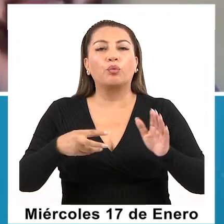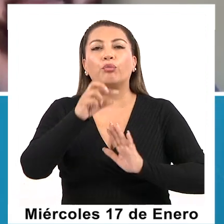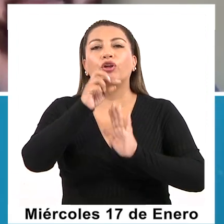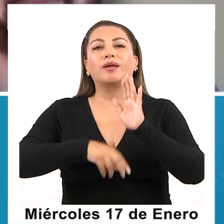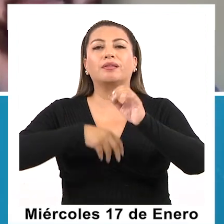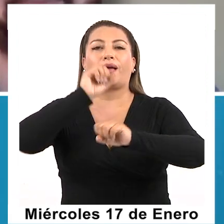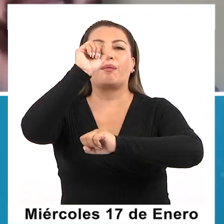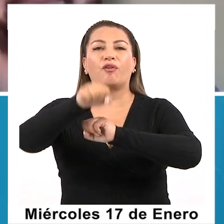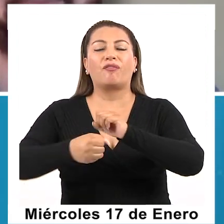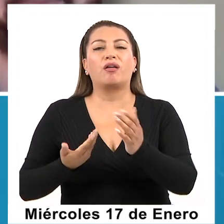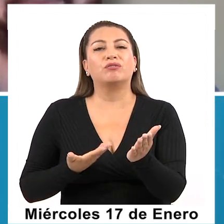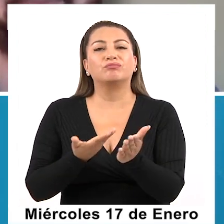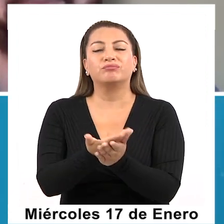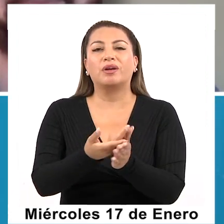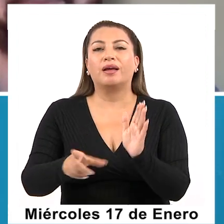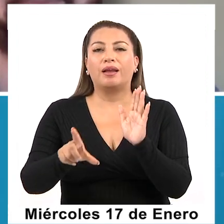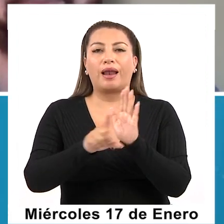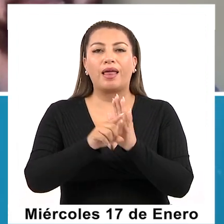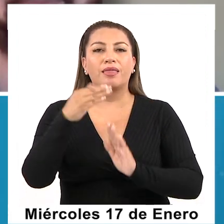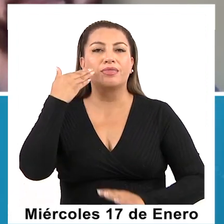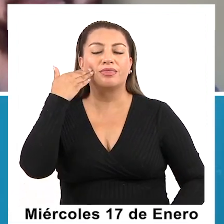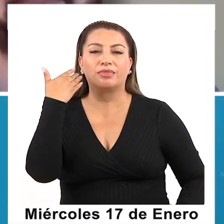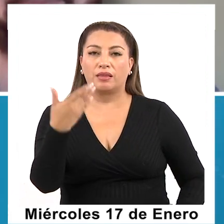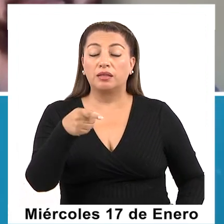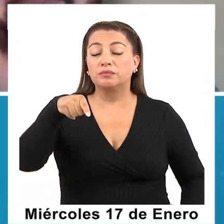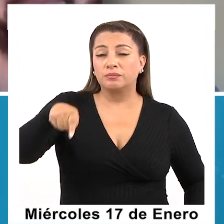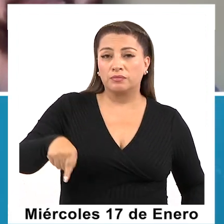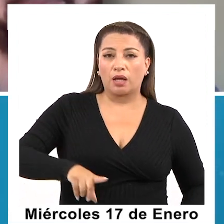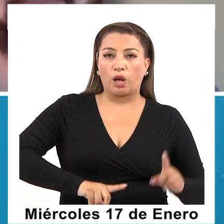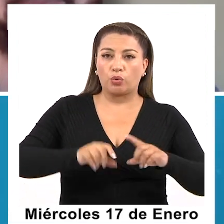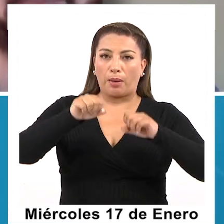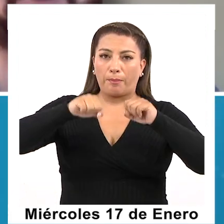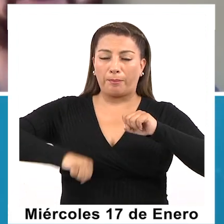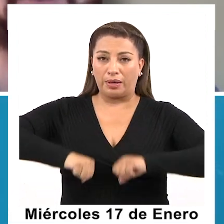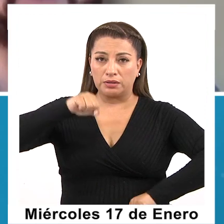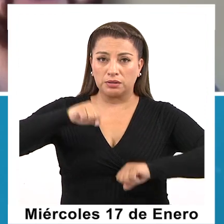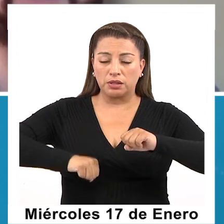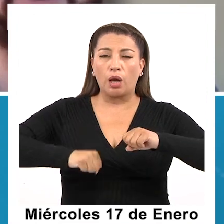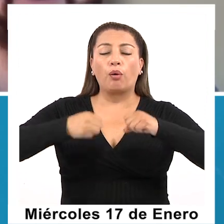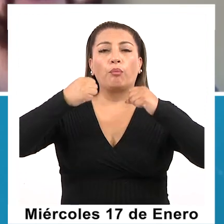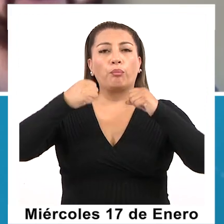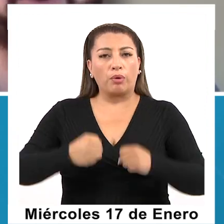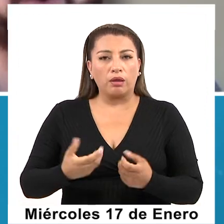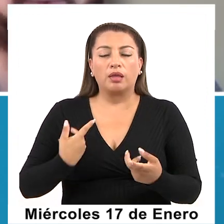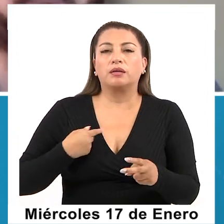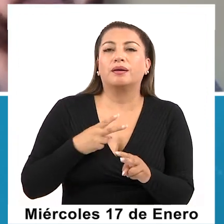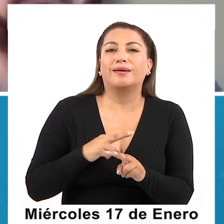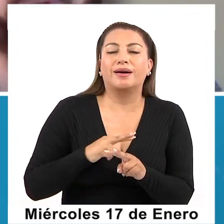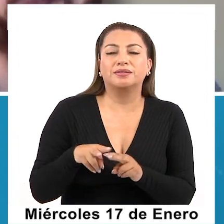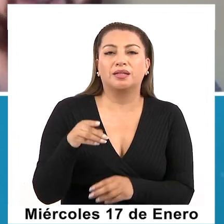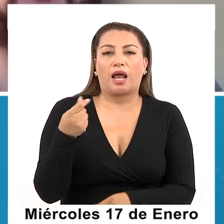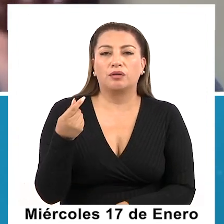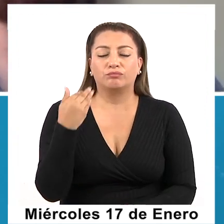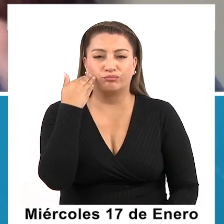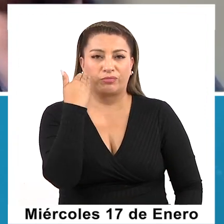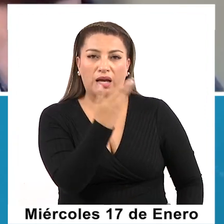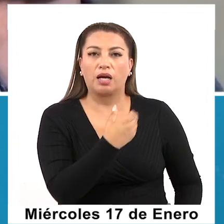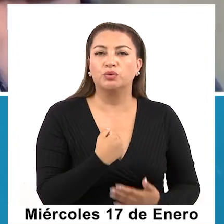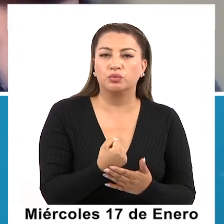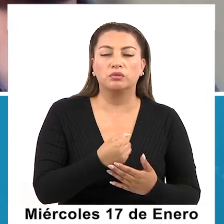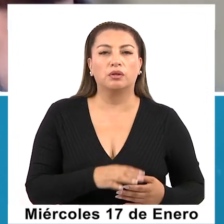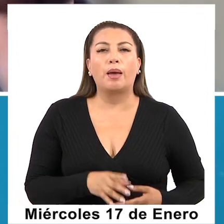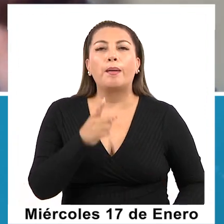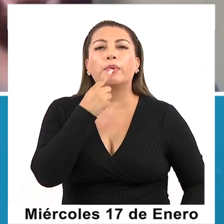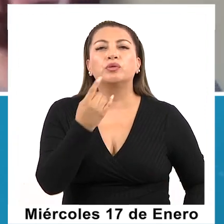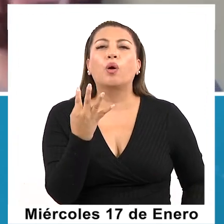un proyecto bajo la ley de donaciones, en la cual las empresas pueden efectivamente realizar sus donaciones. Oye, ¿y